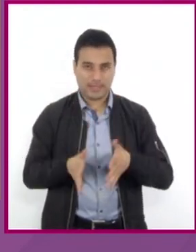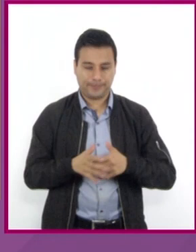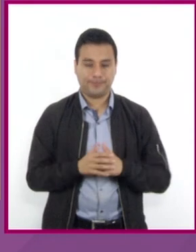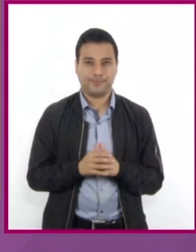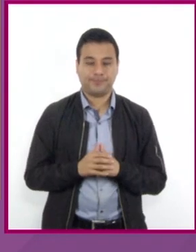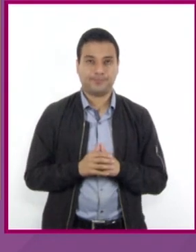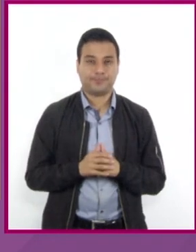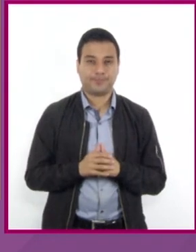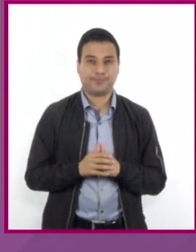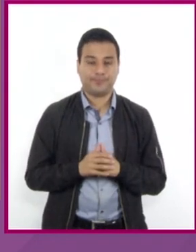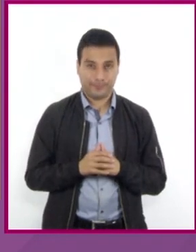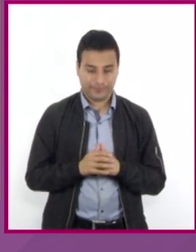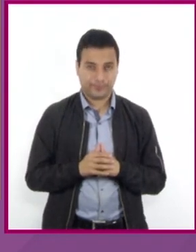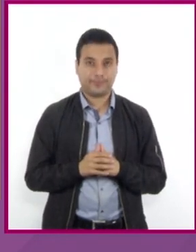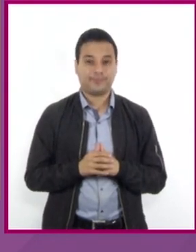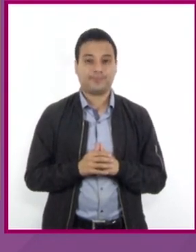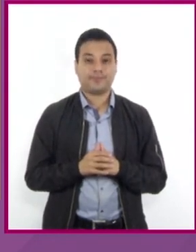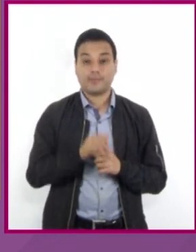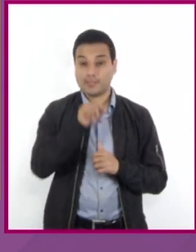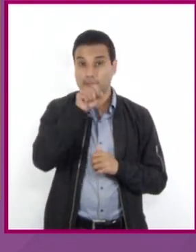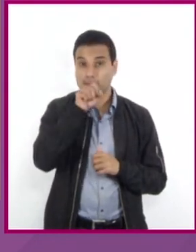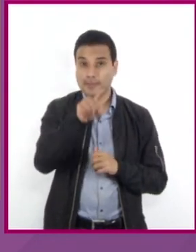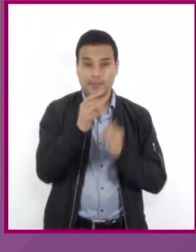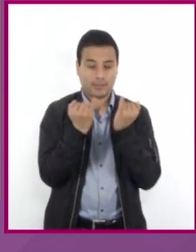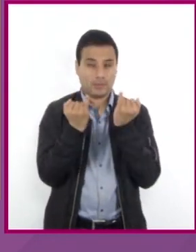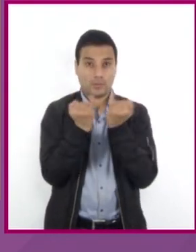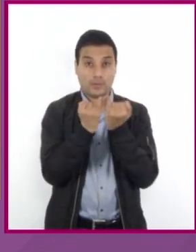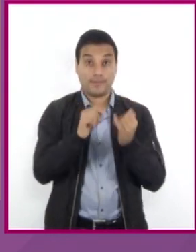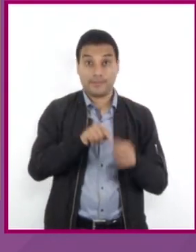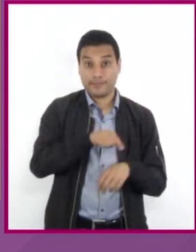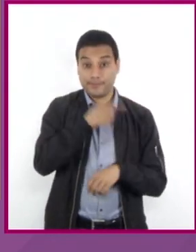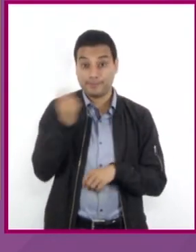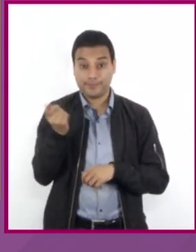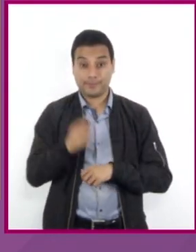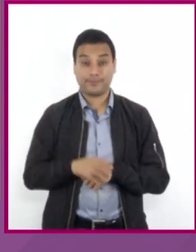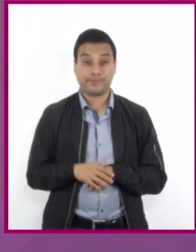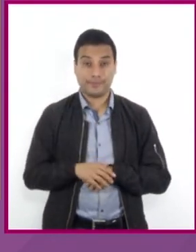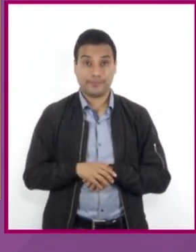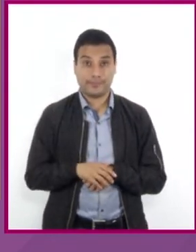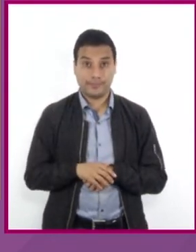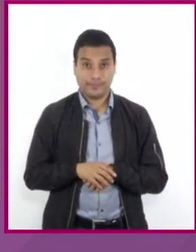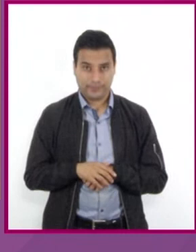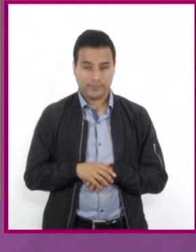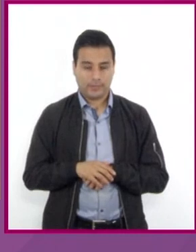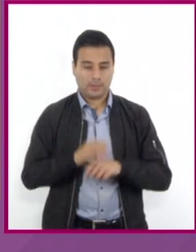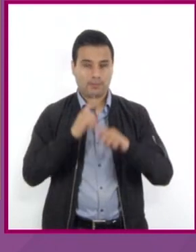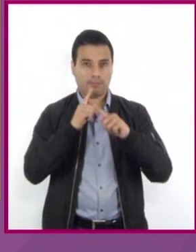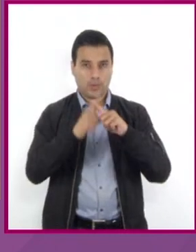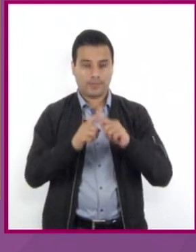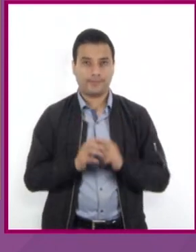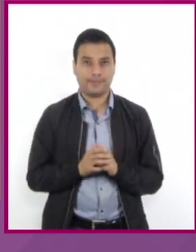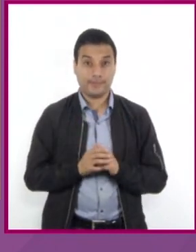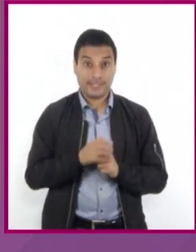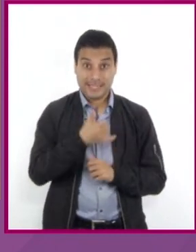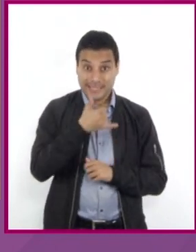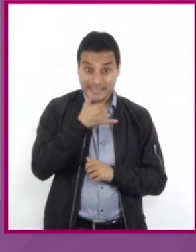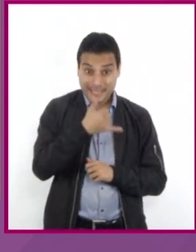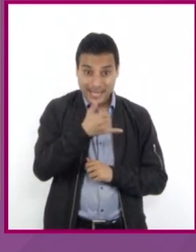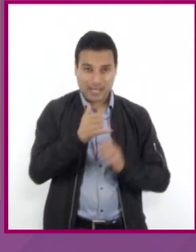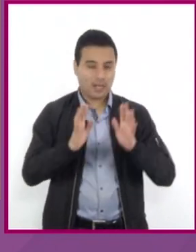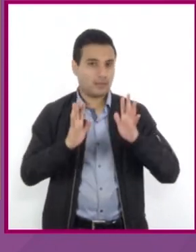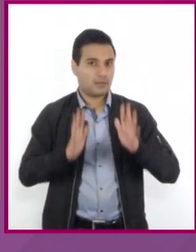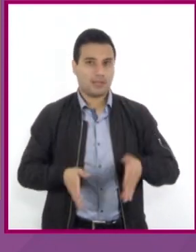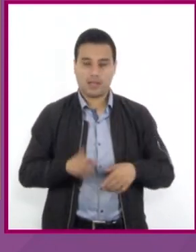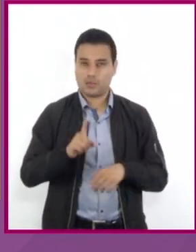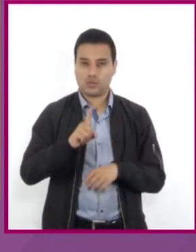dividiendo de la parte izquierda de la ecuación dejamos a la literal Y despejada si llevamos a cabo